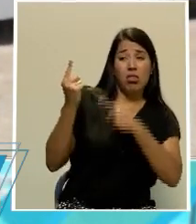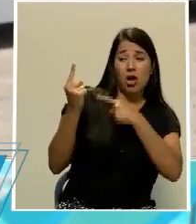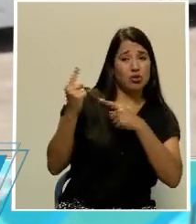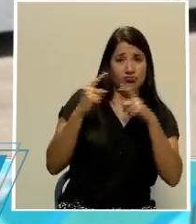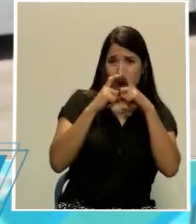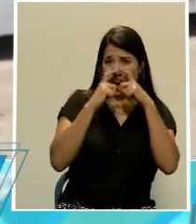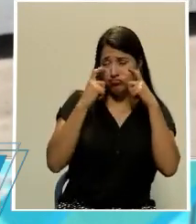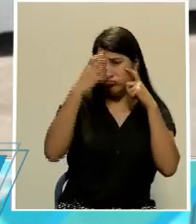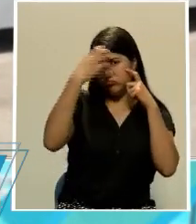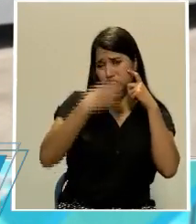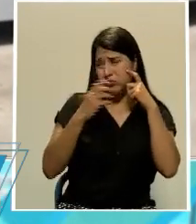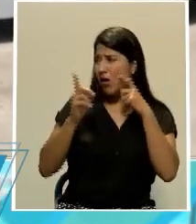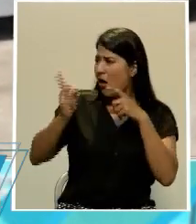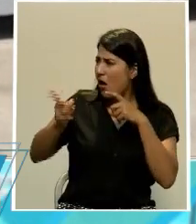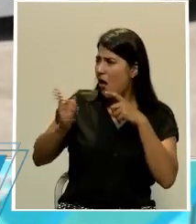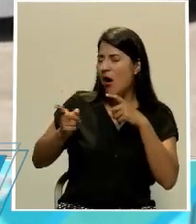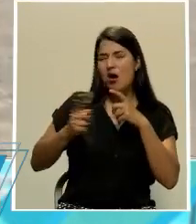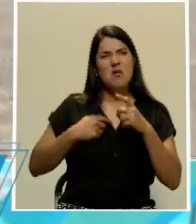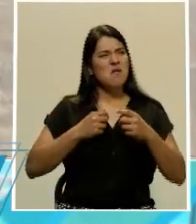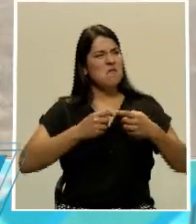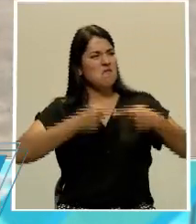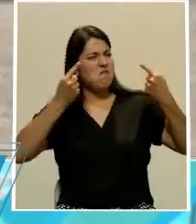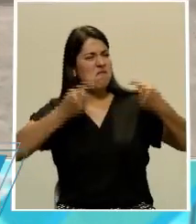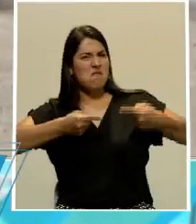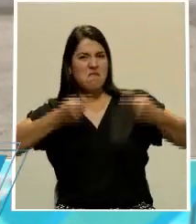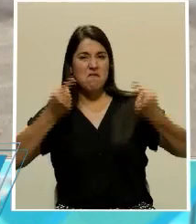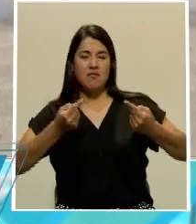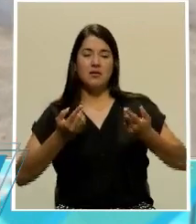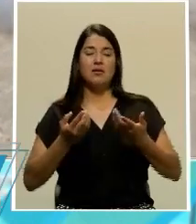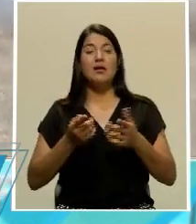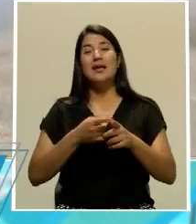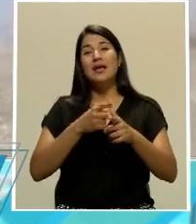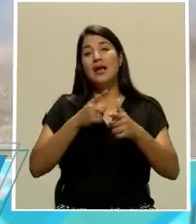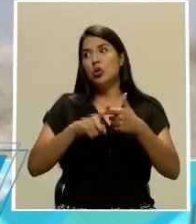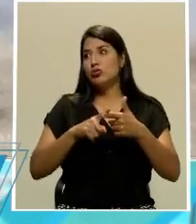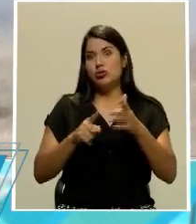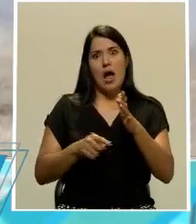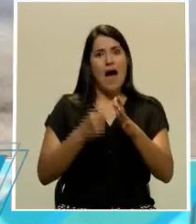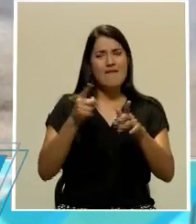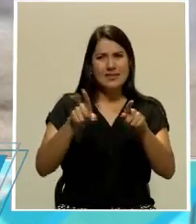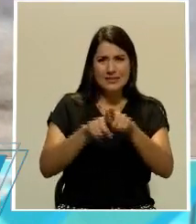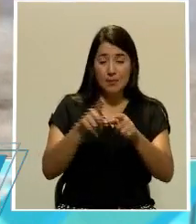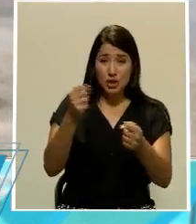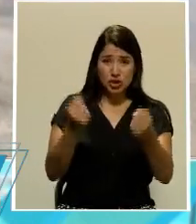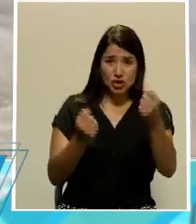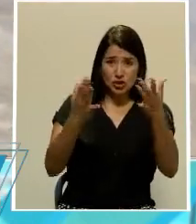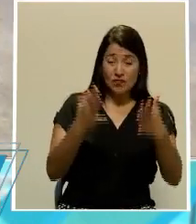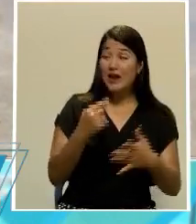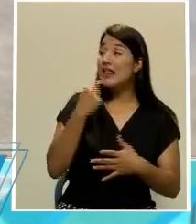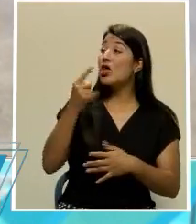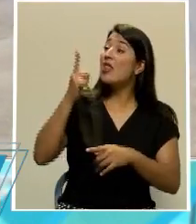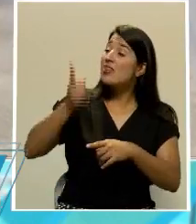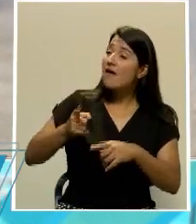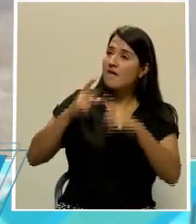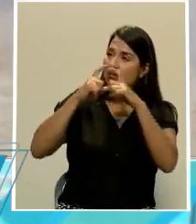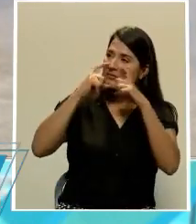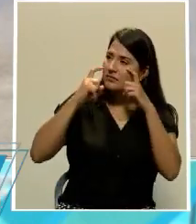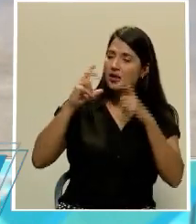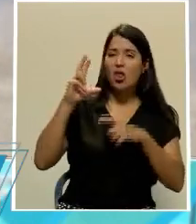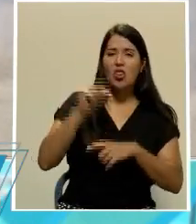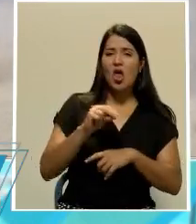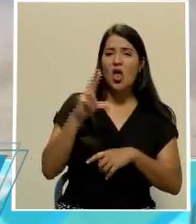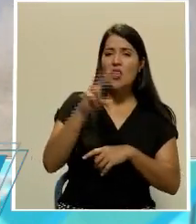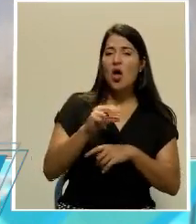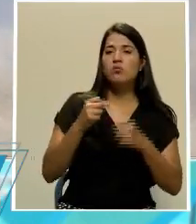generó una coordinación importante con fuerza pública, conductores que tuvieron que detener la unidad, llamar, solicitar auxilio policial y